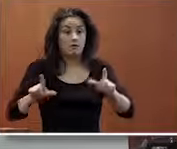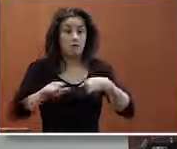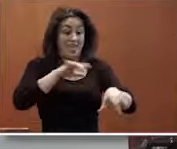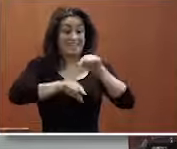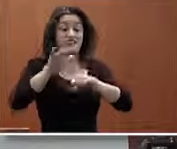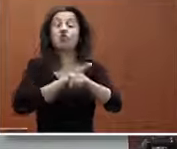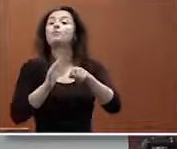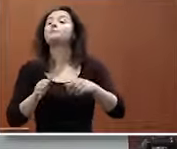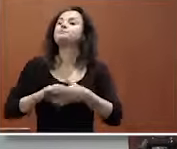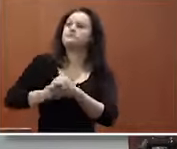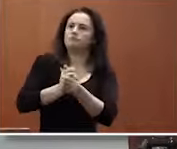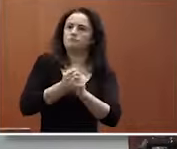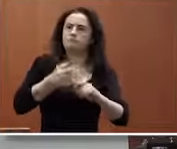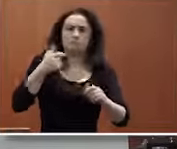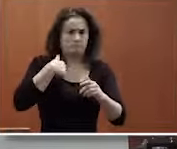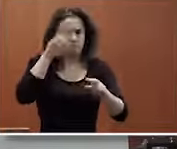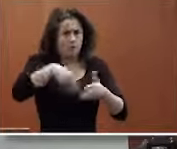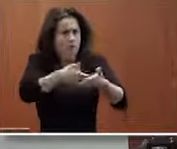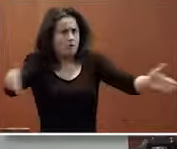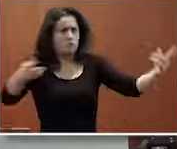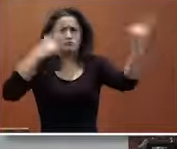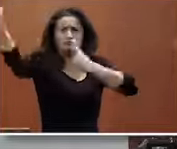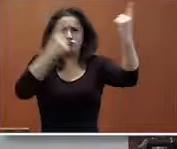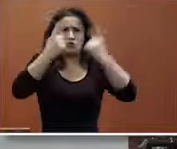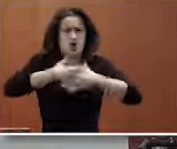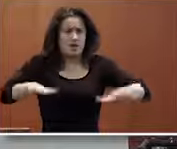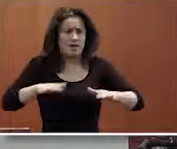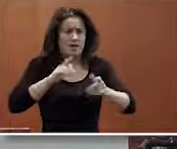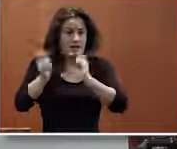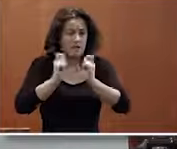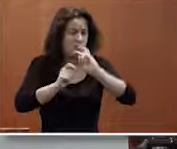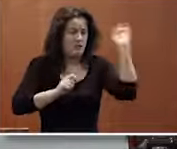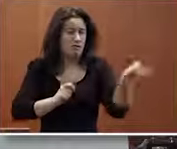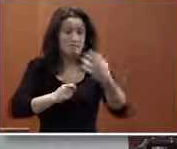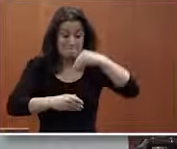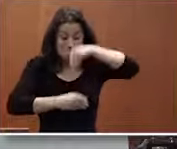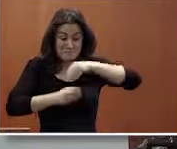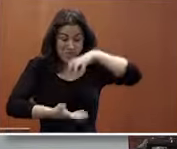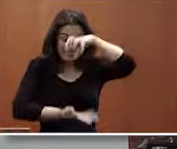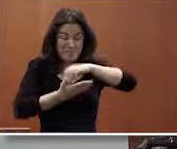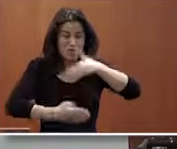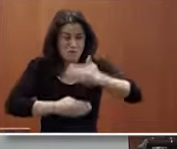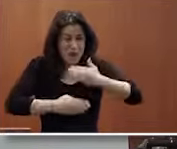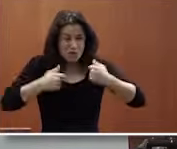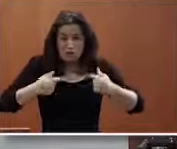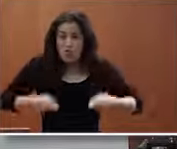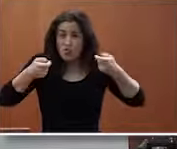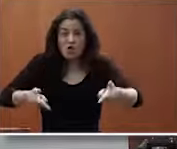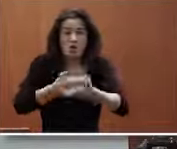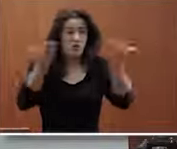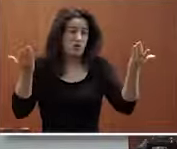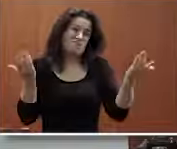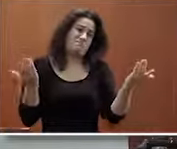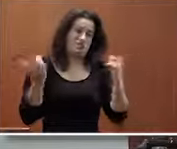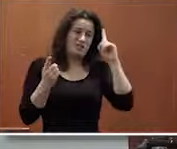selección son absolutamente abiertos a todo el mundo pero luego hay barreras dentro de la organización y por lo tanto ya me cuidaré yo muy mucho de que no entre